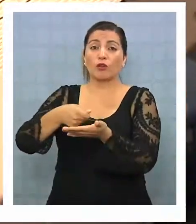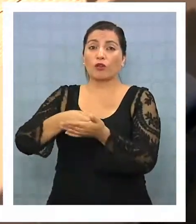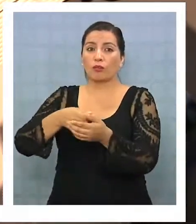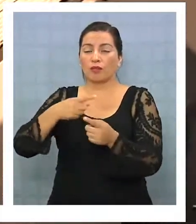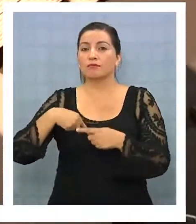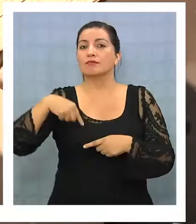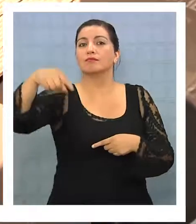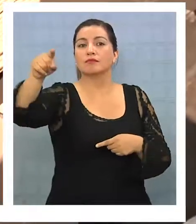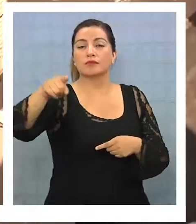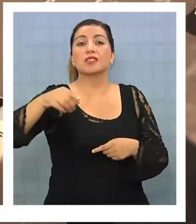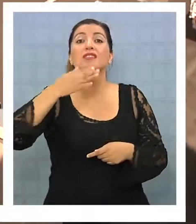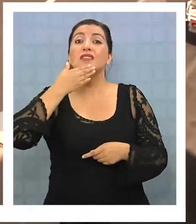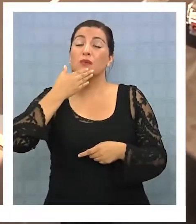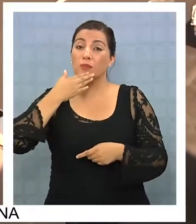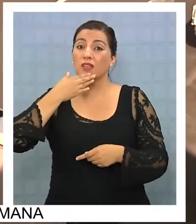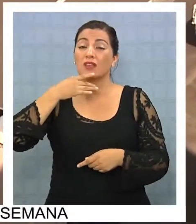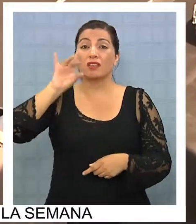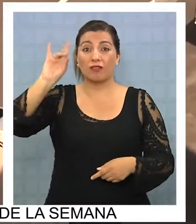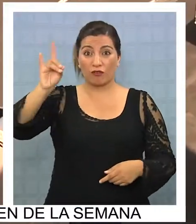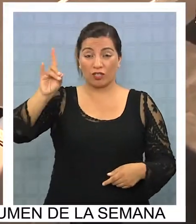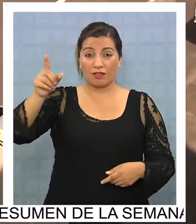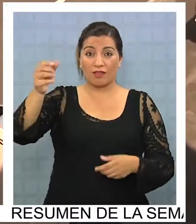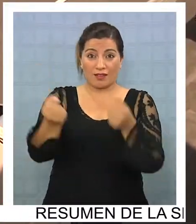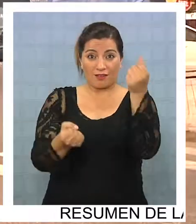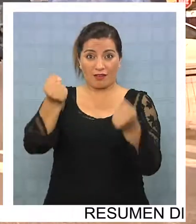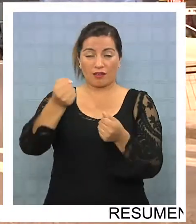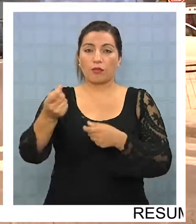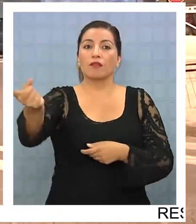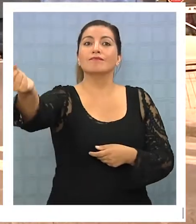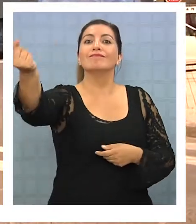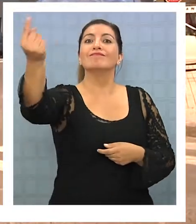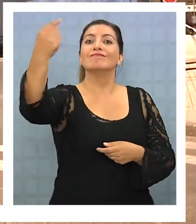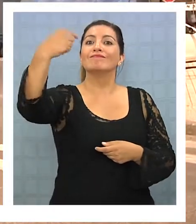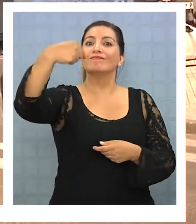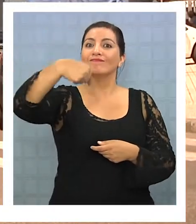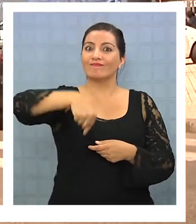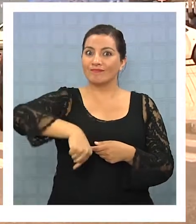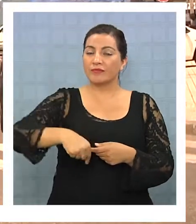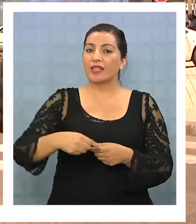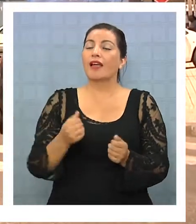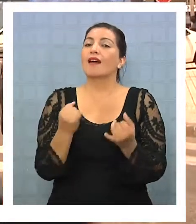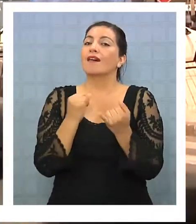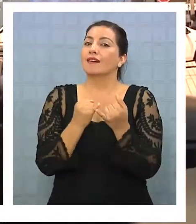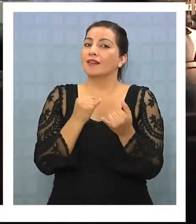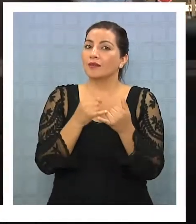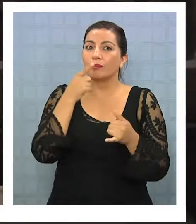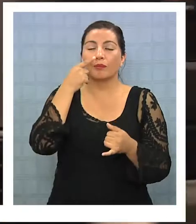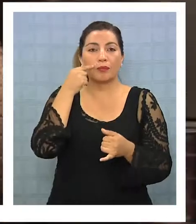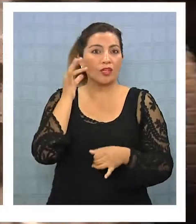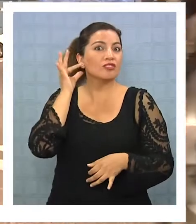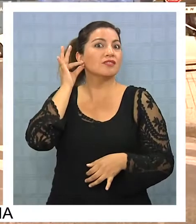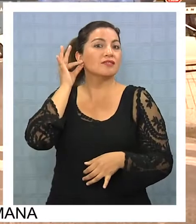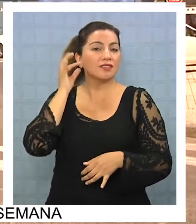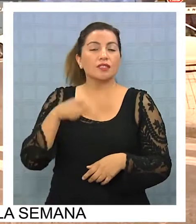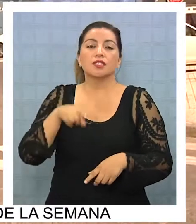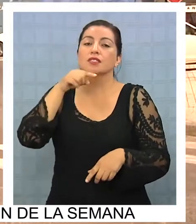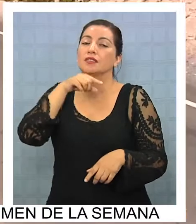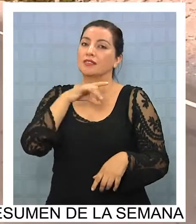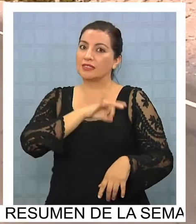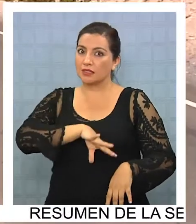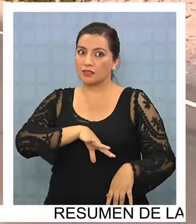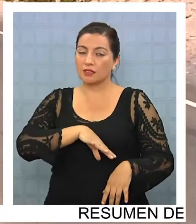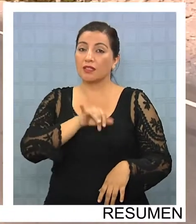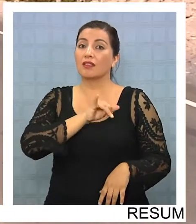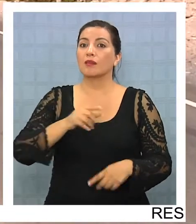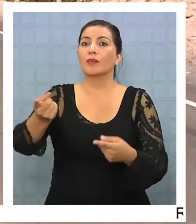transportistas de ese país que, según su testimonio, ven como muchos de sus pares chilenos llevan su carga hasta la frontera y esta